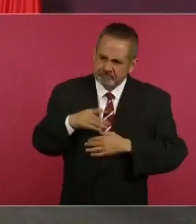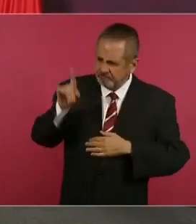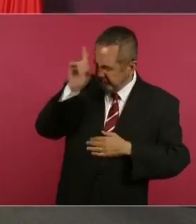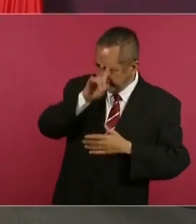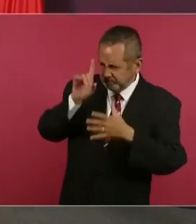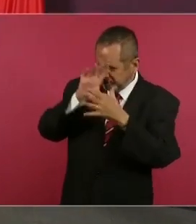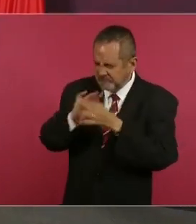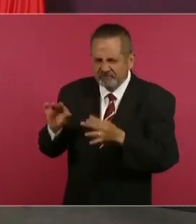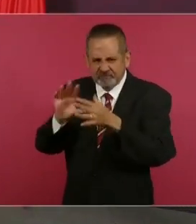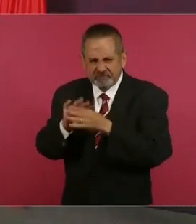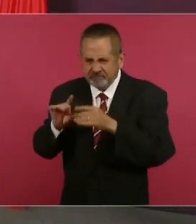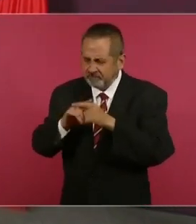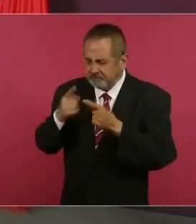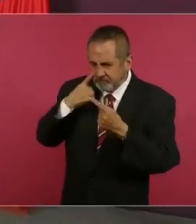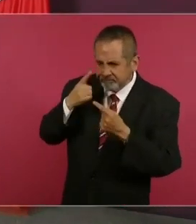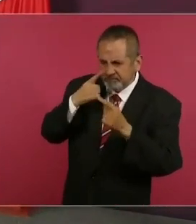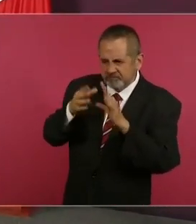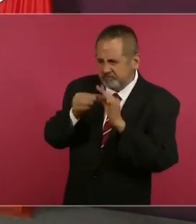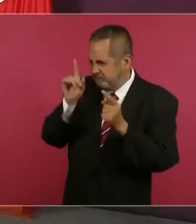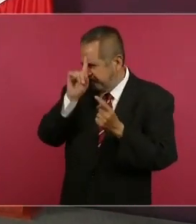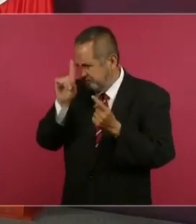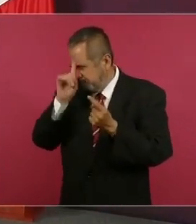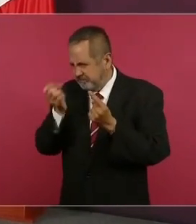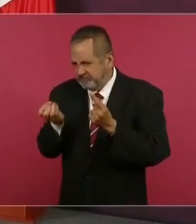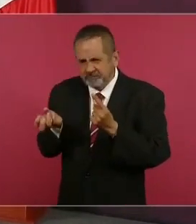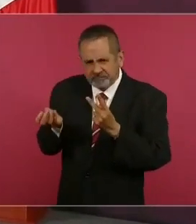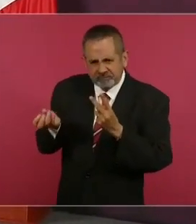orientando.